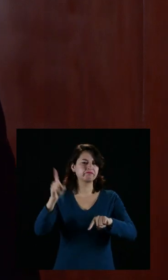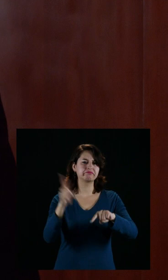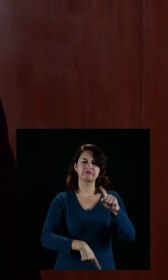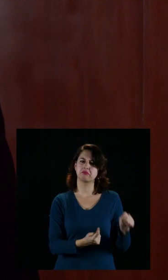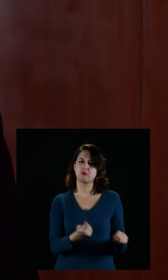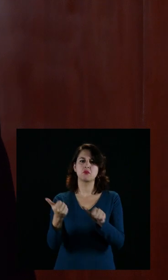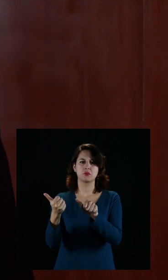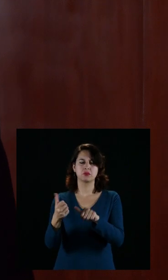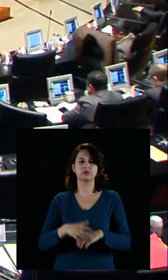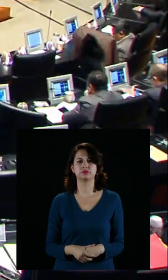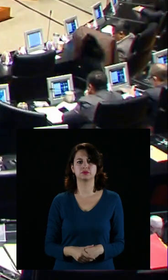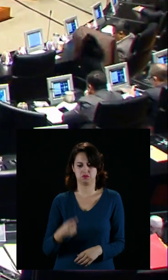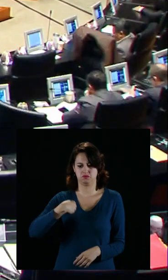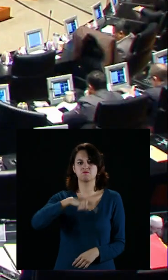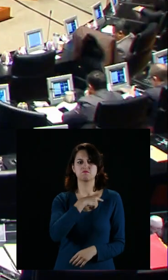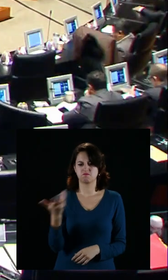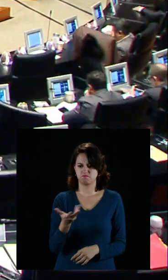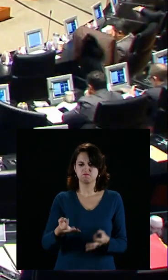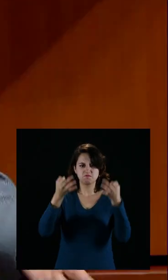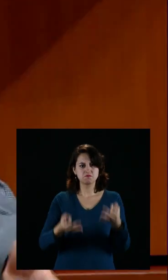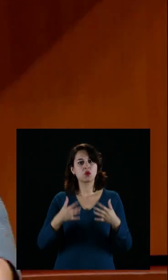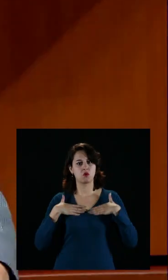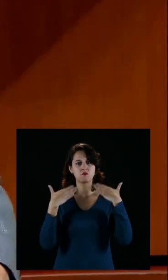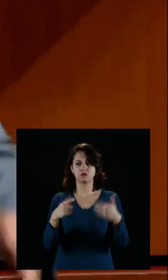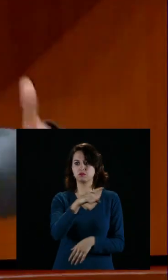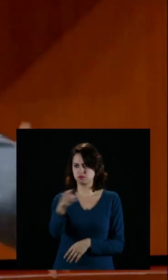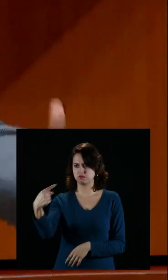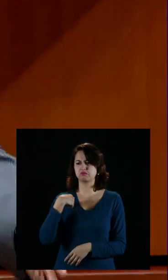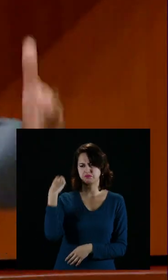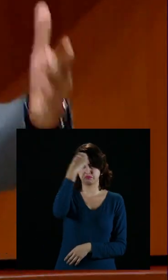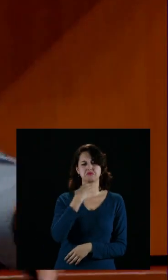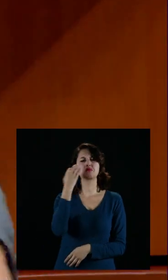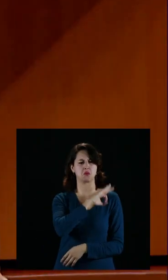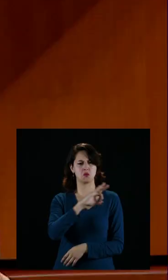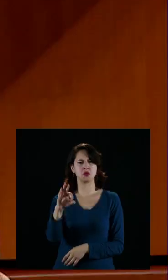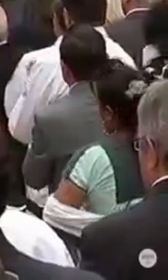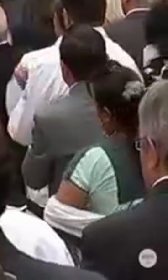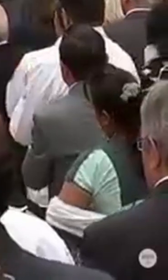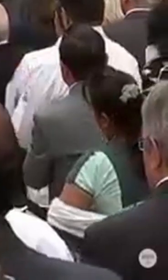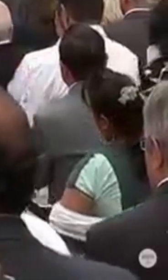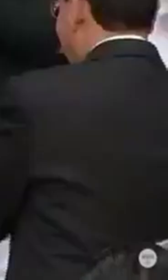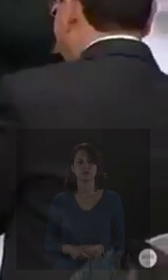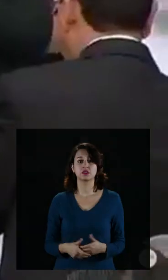deben salir de sus cargos. Tan confiamos en lo que estamos haciendo que estamos dispuestos a que se nos examine.